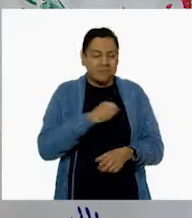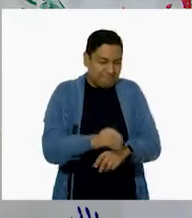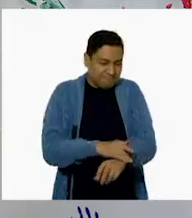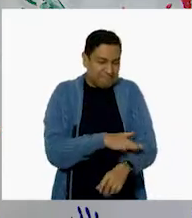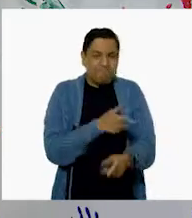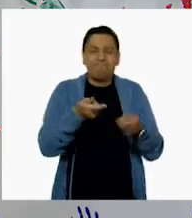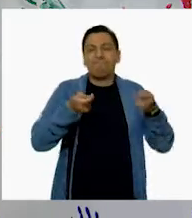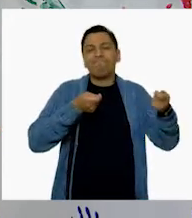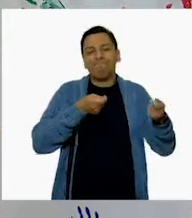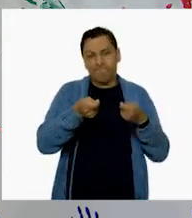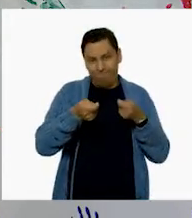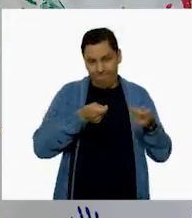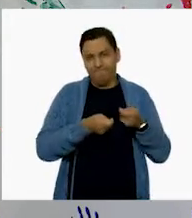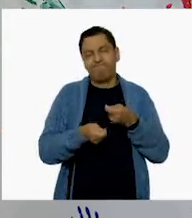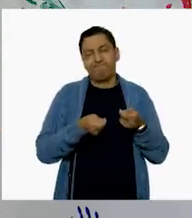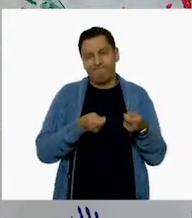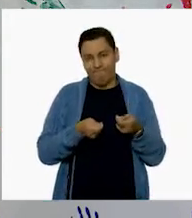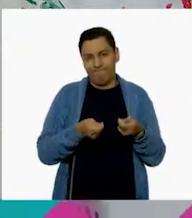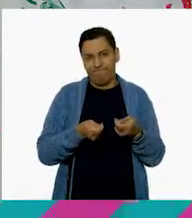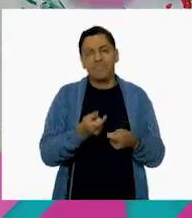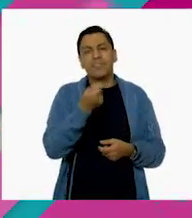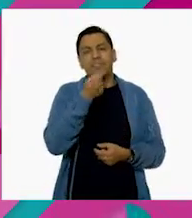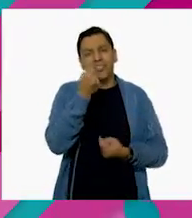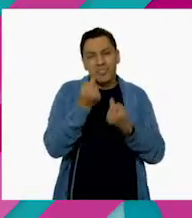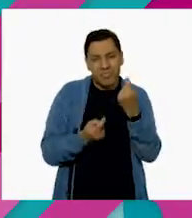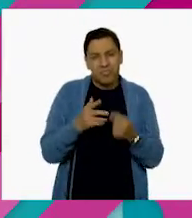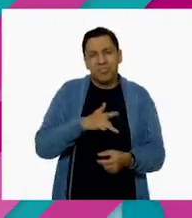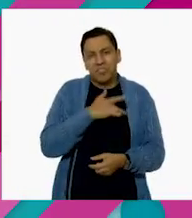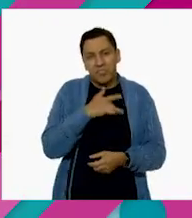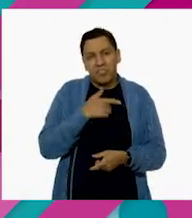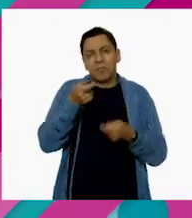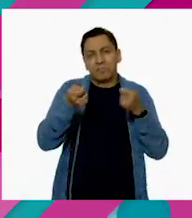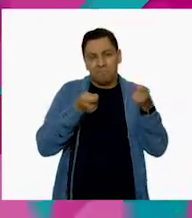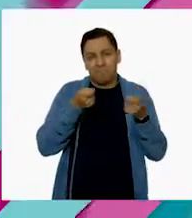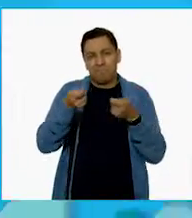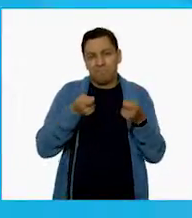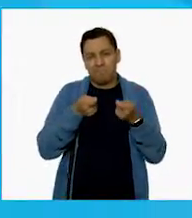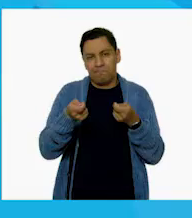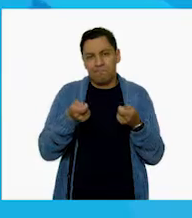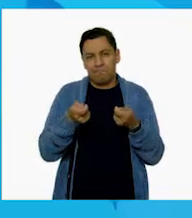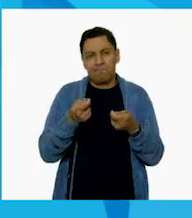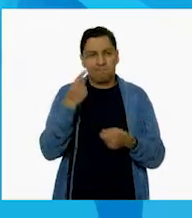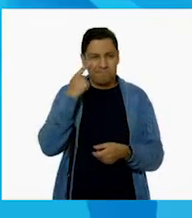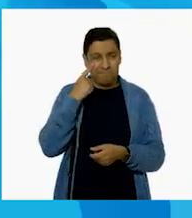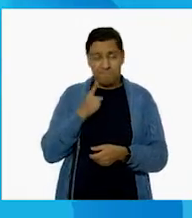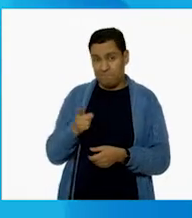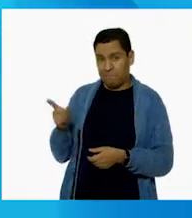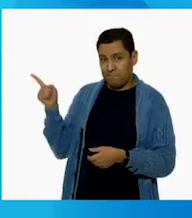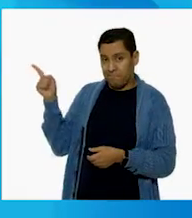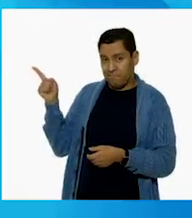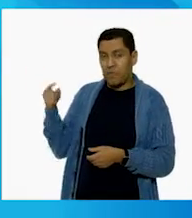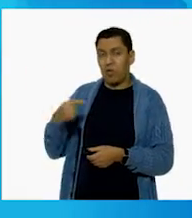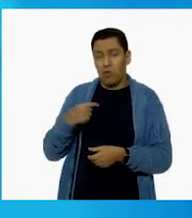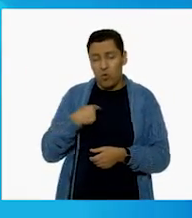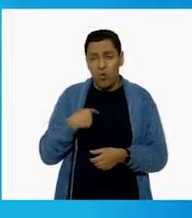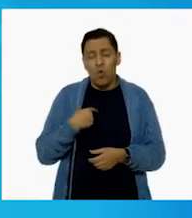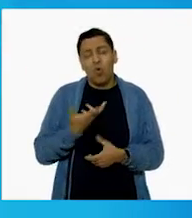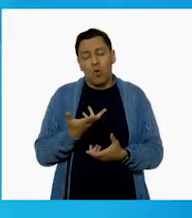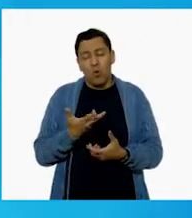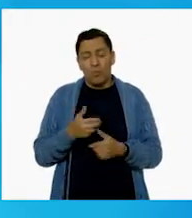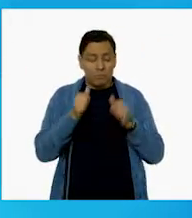justamente tratar las emociones de los niños. Mira, yo trabajo con niños que por cuestiones